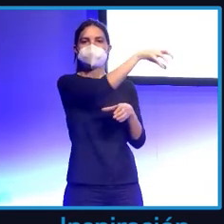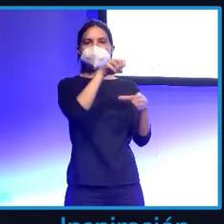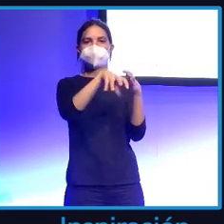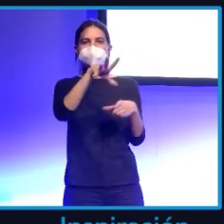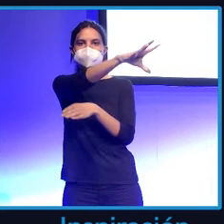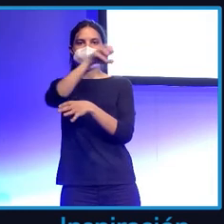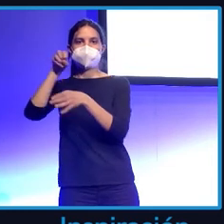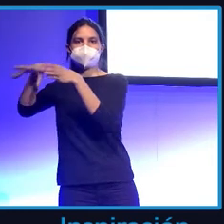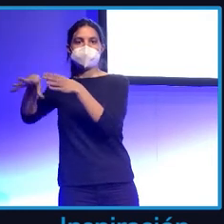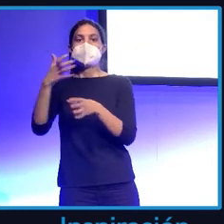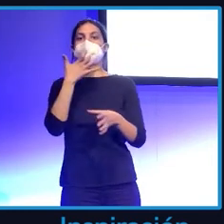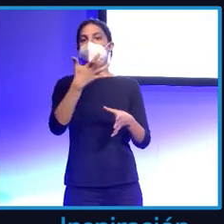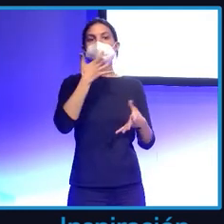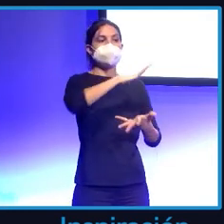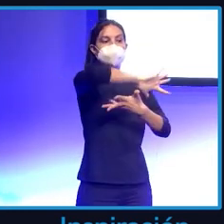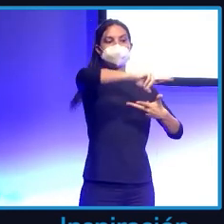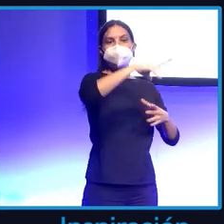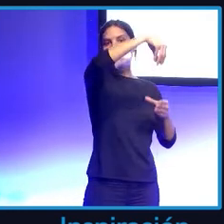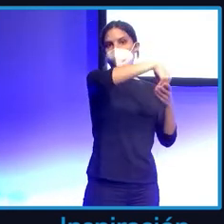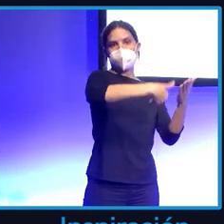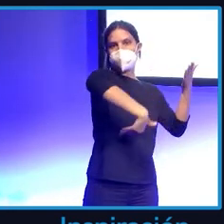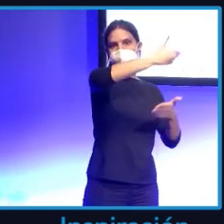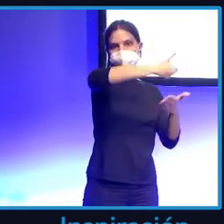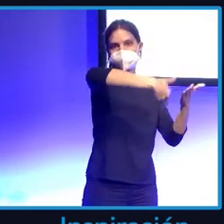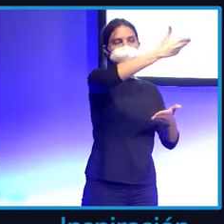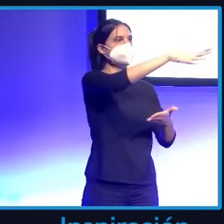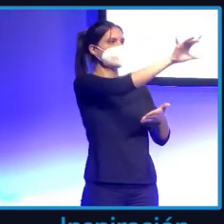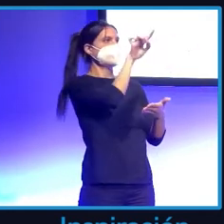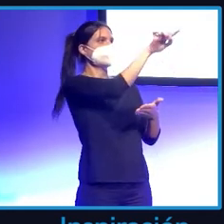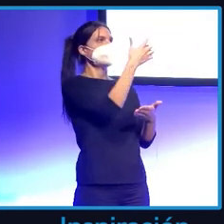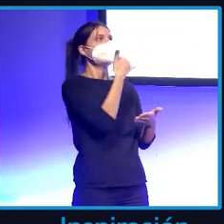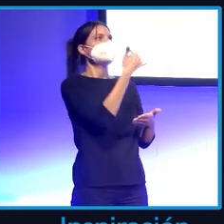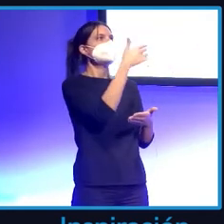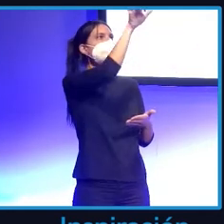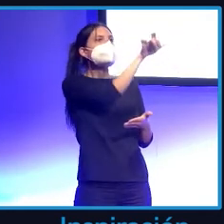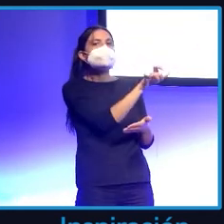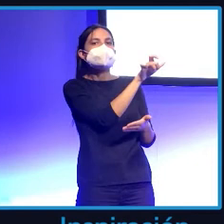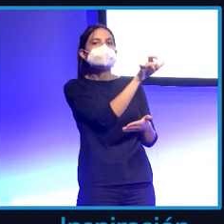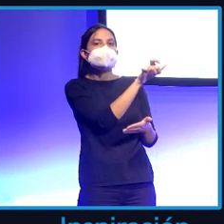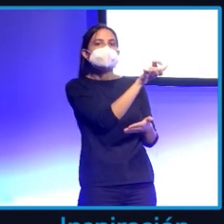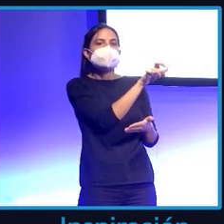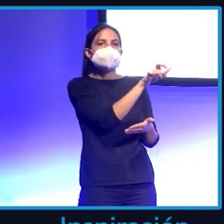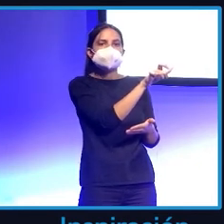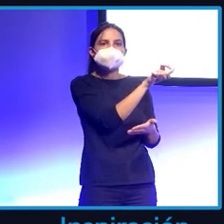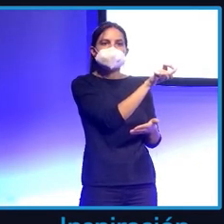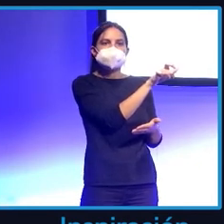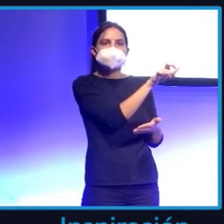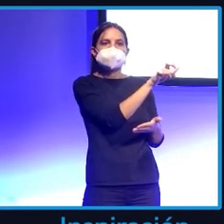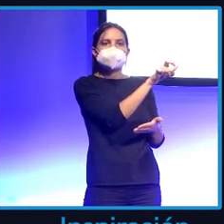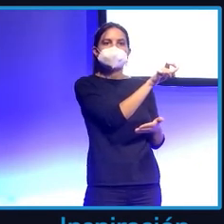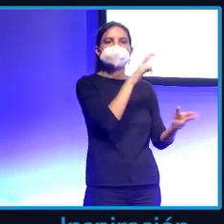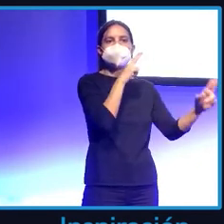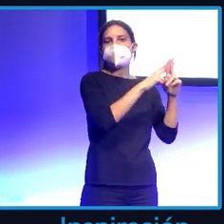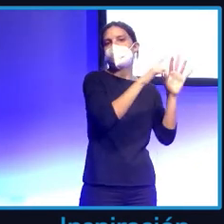noticia de un artículo de prensa y encuentra que una persona es mencionada. Pero también se